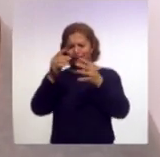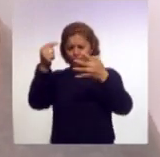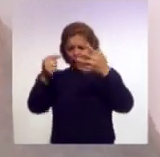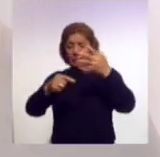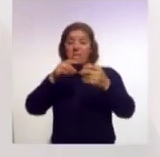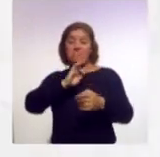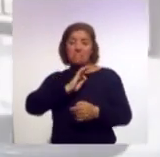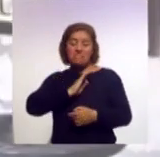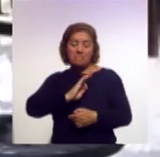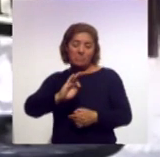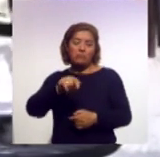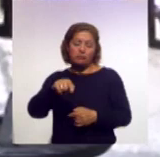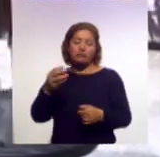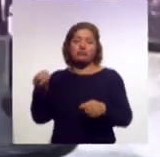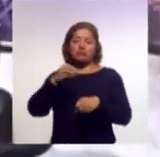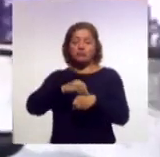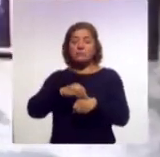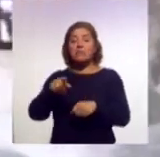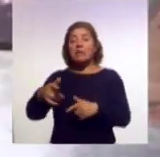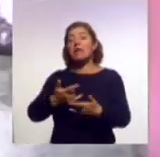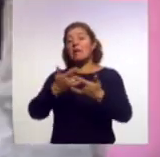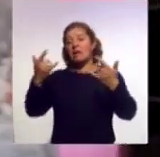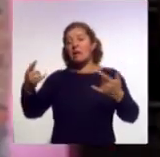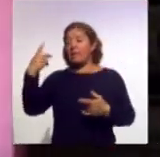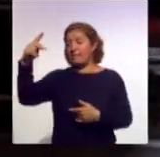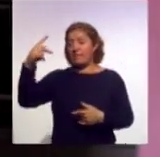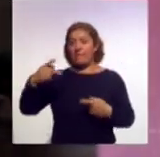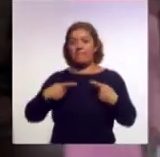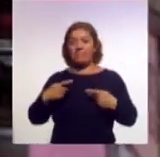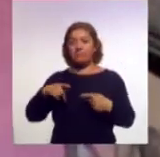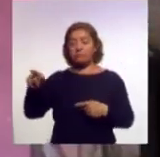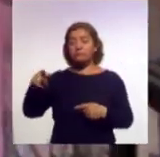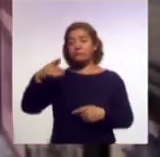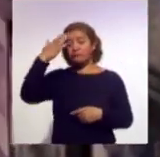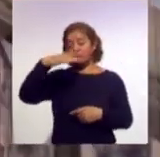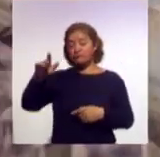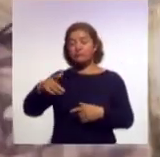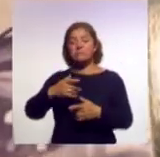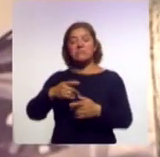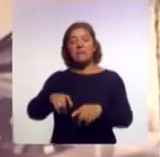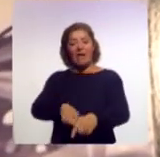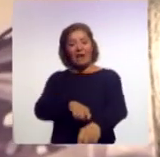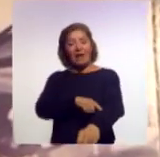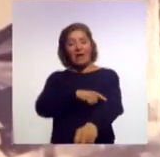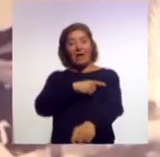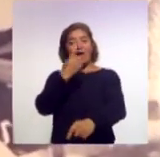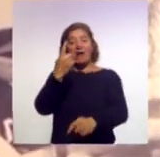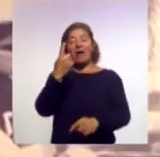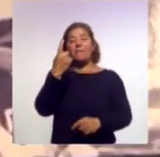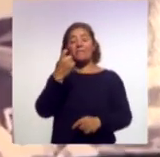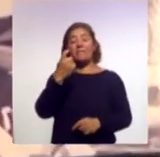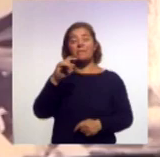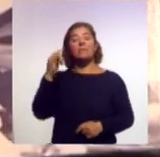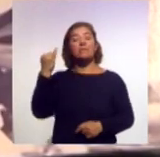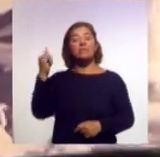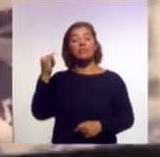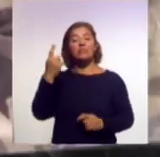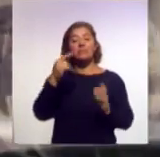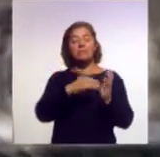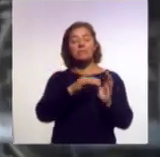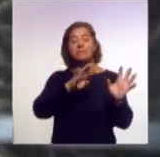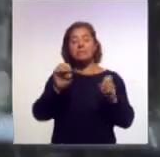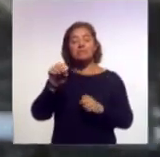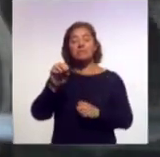juntos Los historiadores relatan que el 1 de junio de 1869 se inauguró el tramo de las vías Apisaco